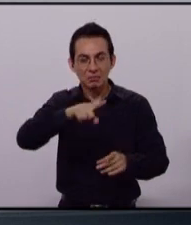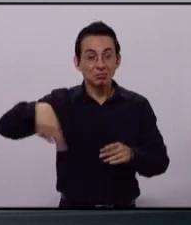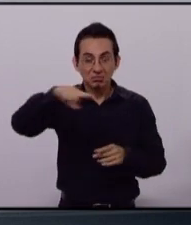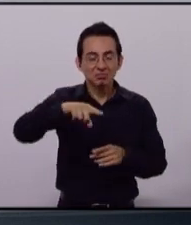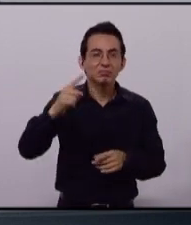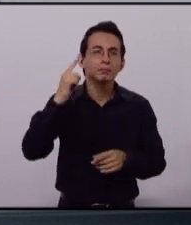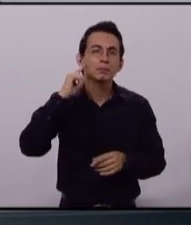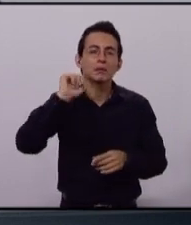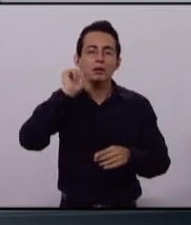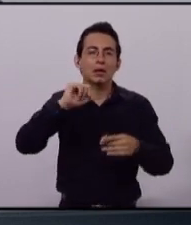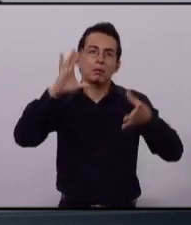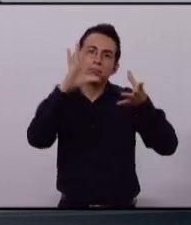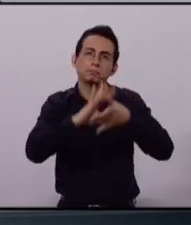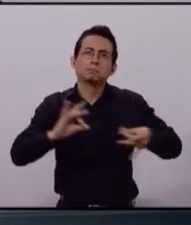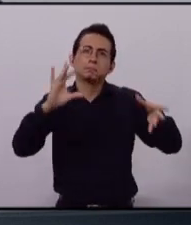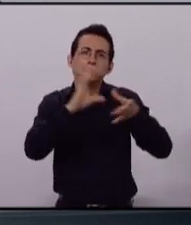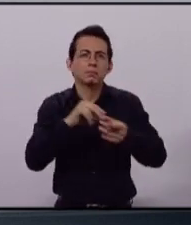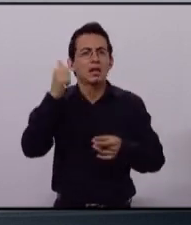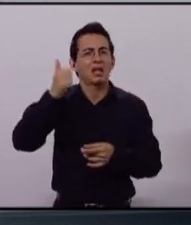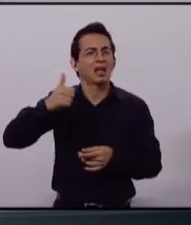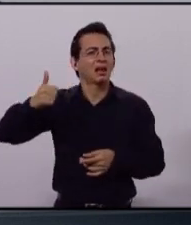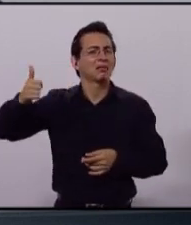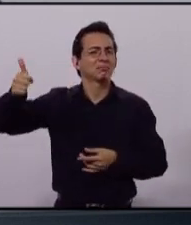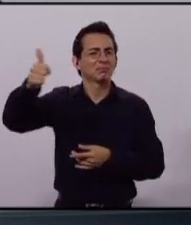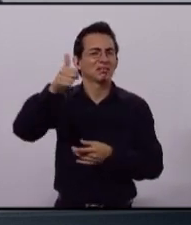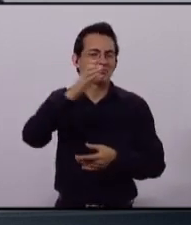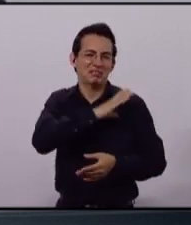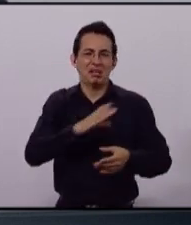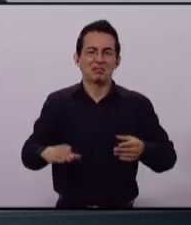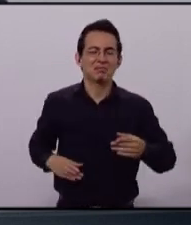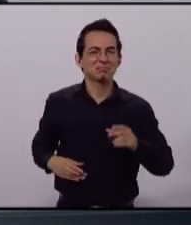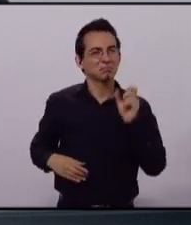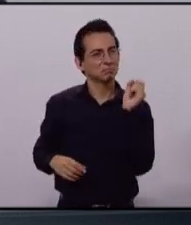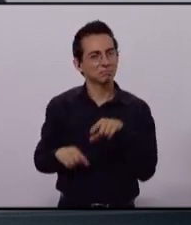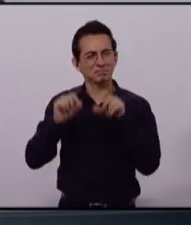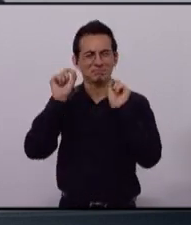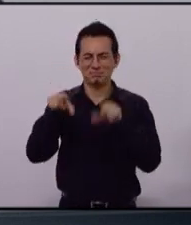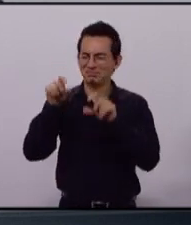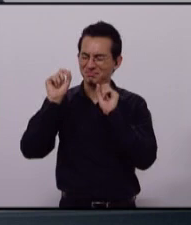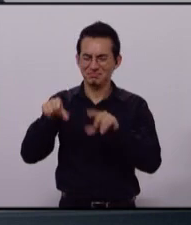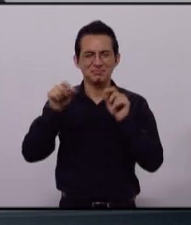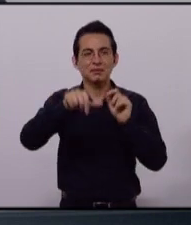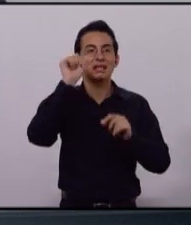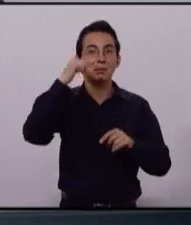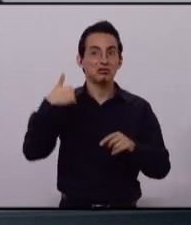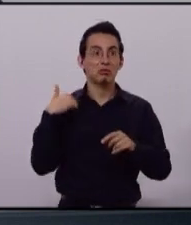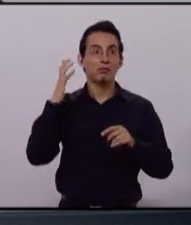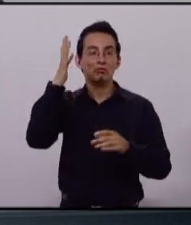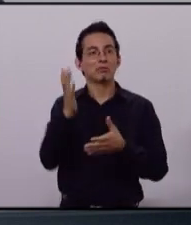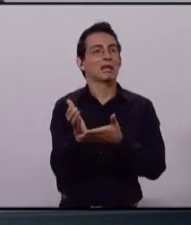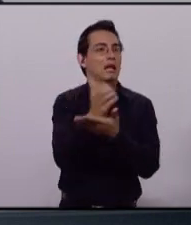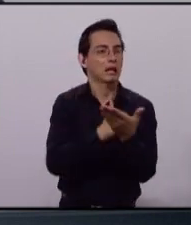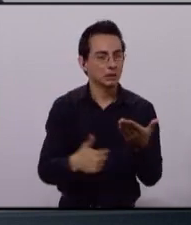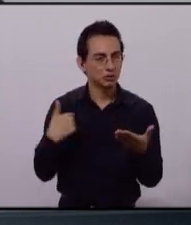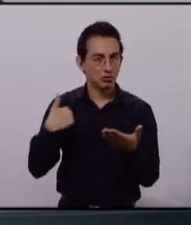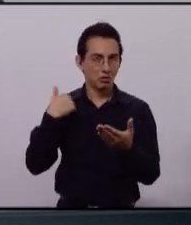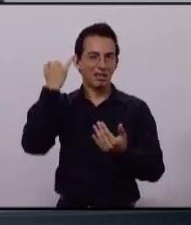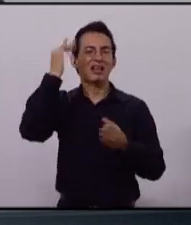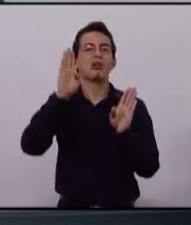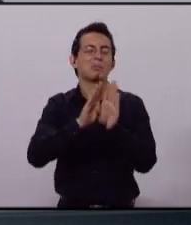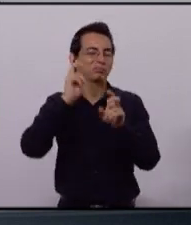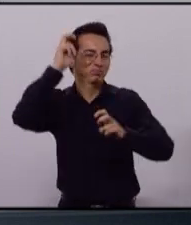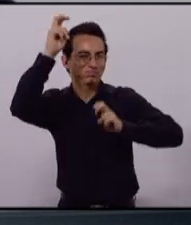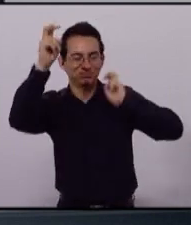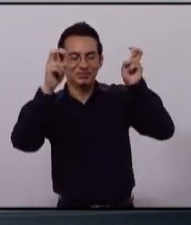hoy acerca de qué van a hacer, que cuando lleguen, qué es lo que se va a hacer? Me